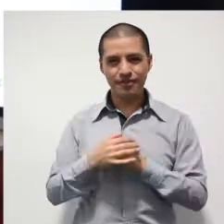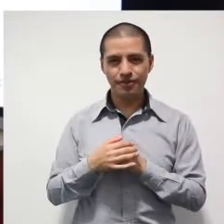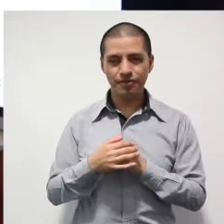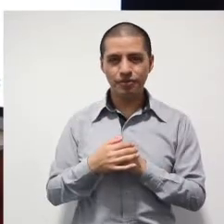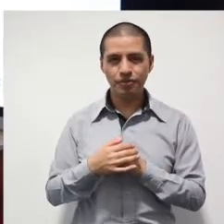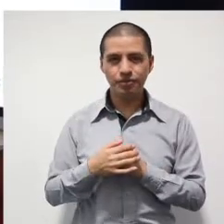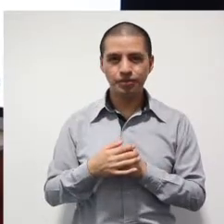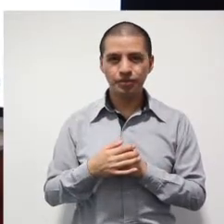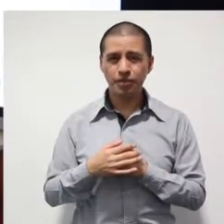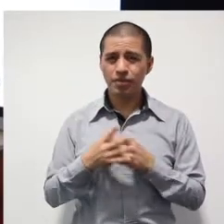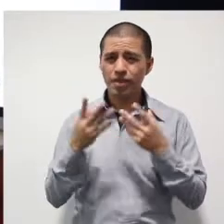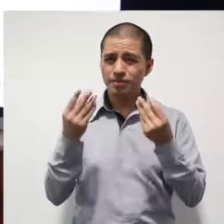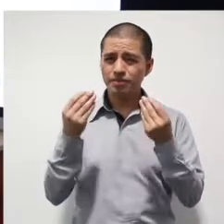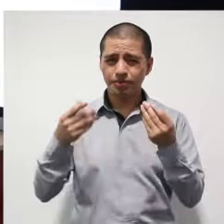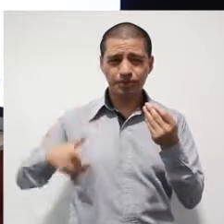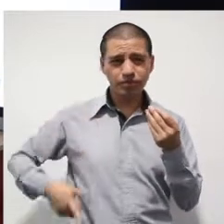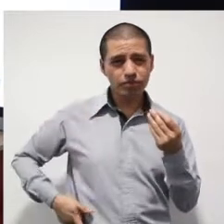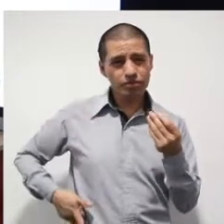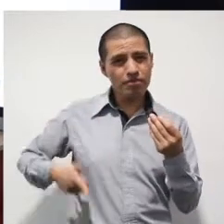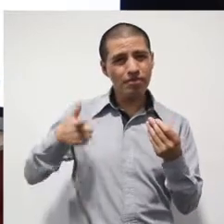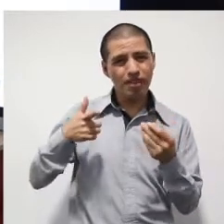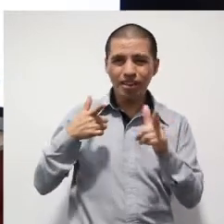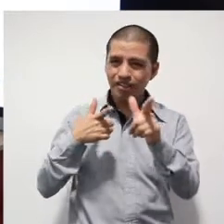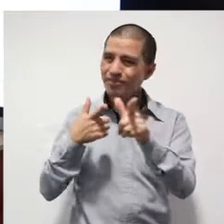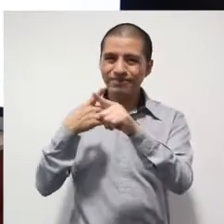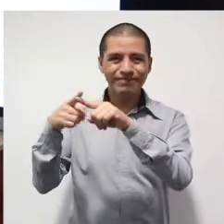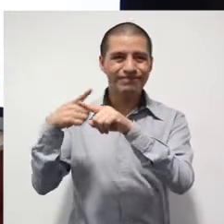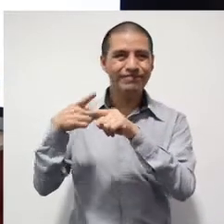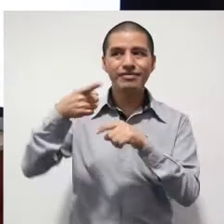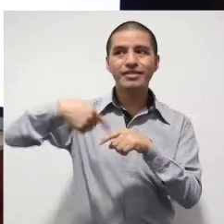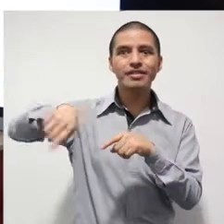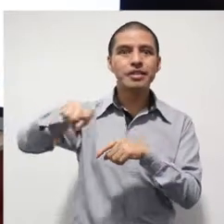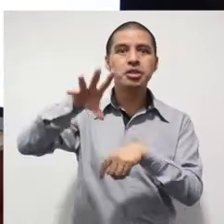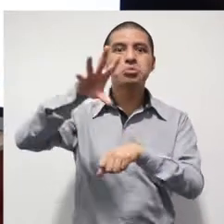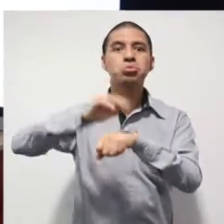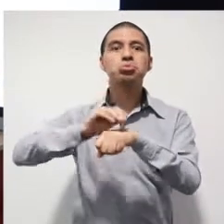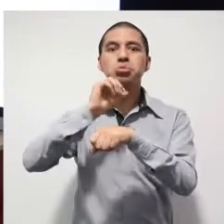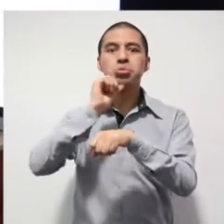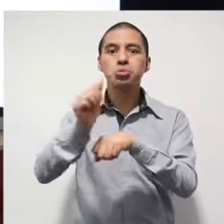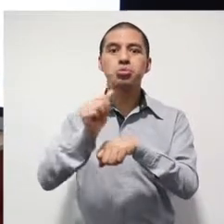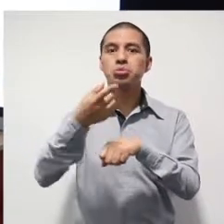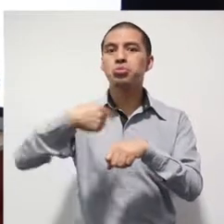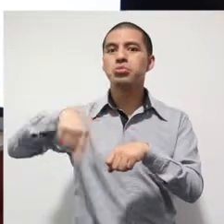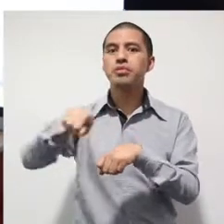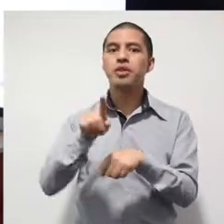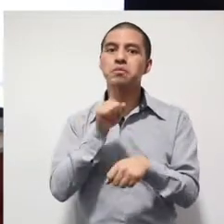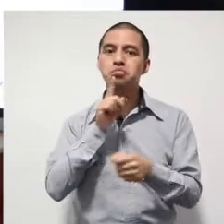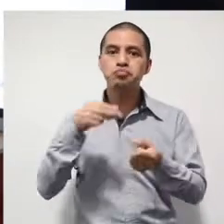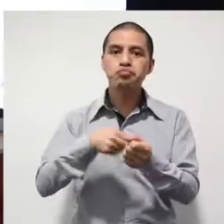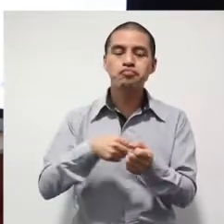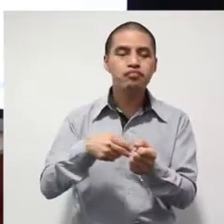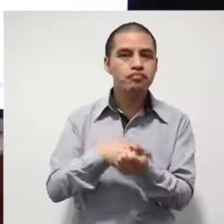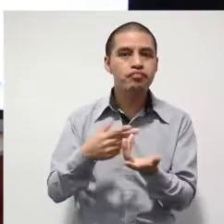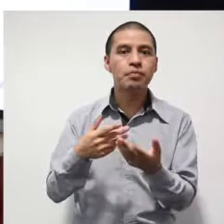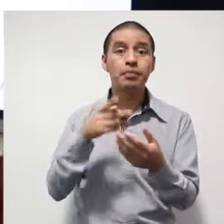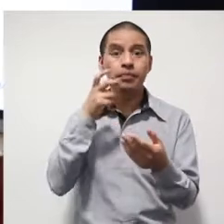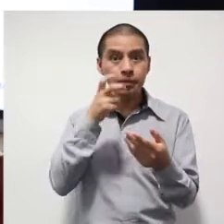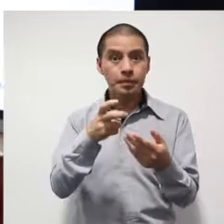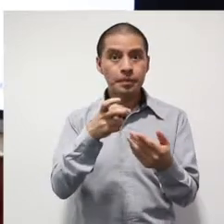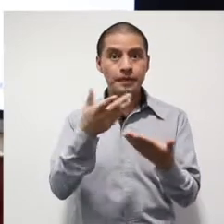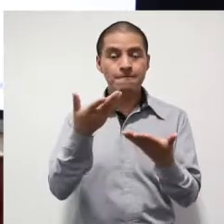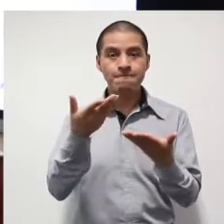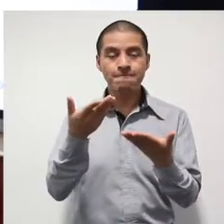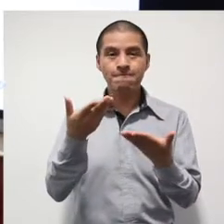que se tienen en posesión de manera ilícita, portación ilícita y que obviamente